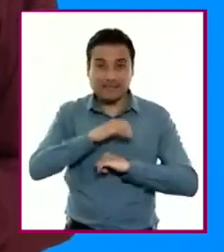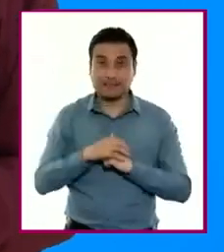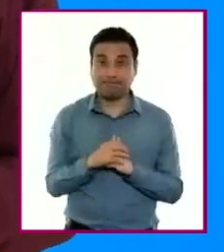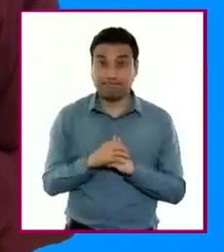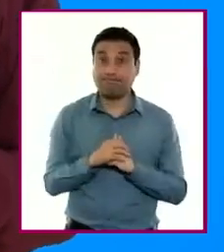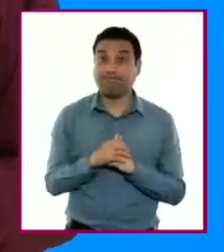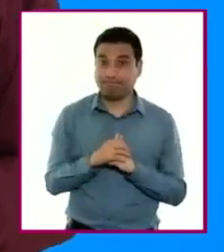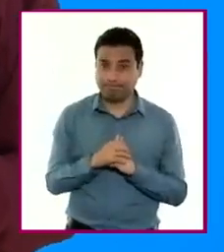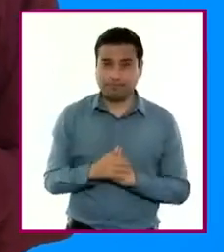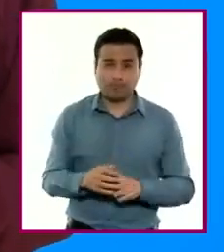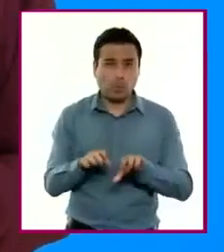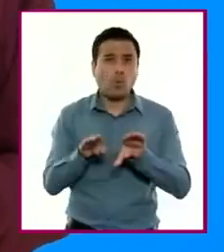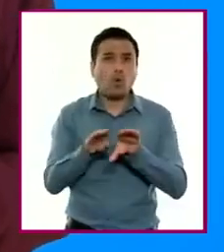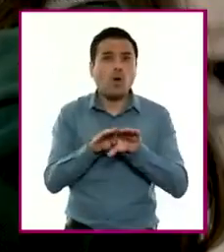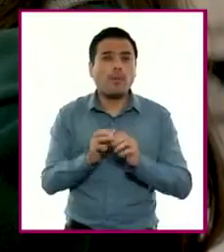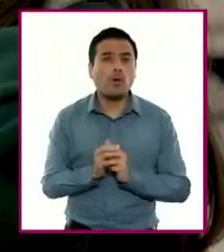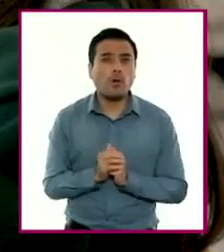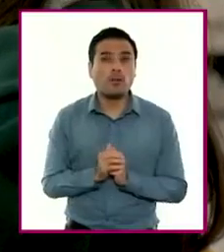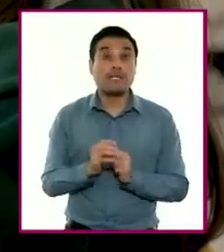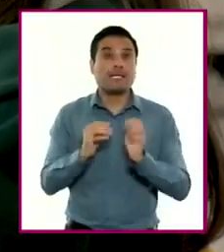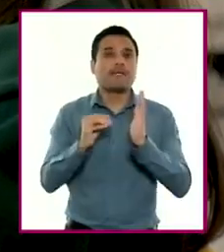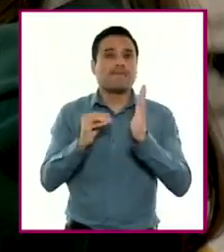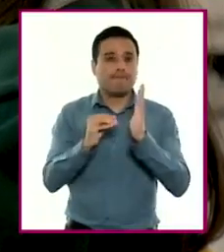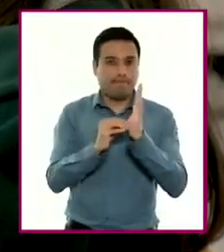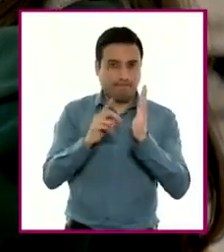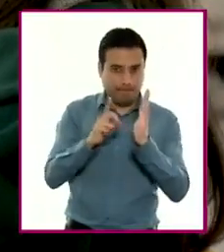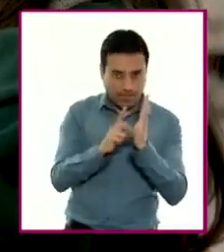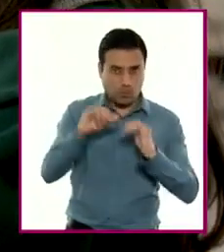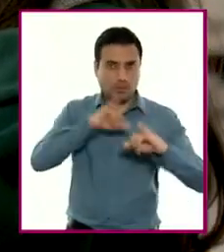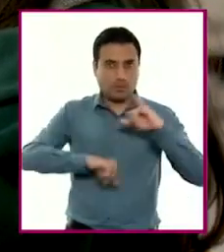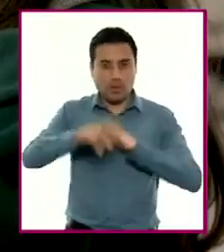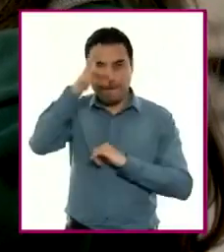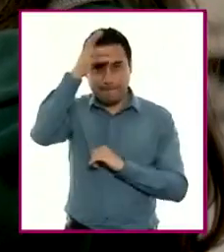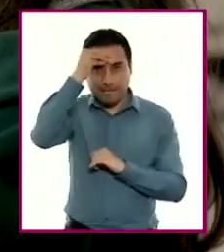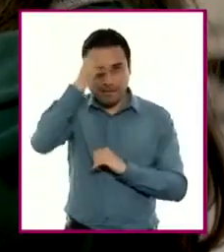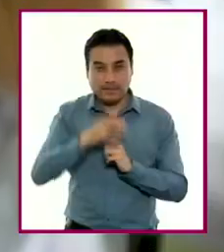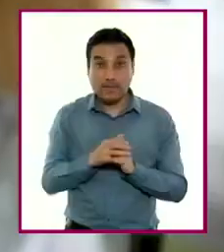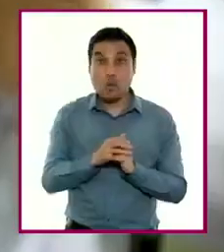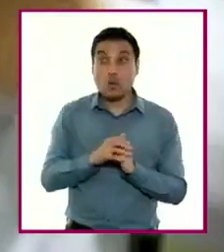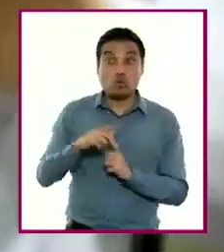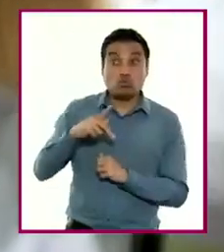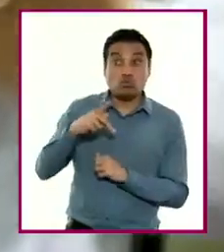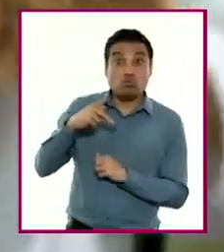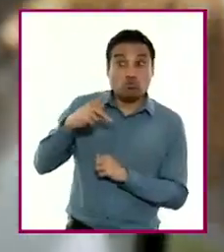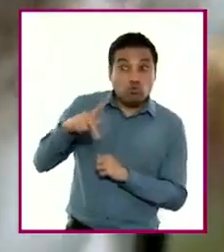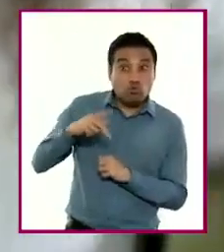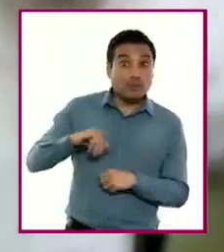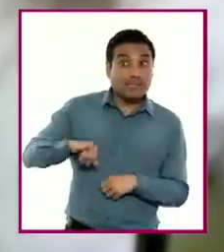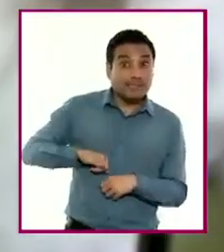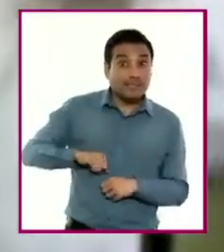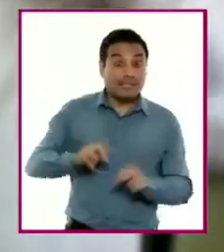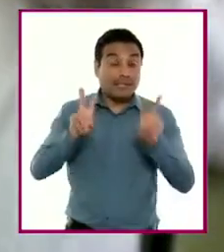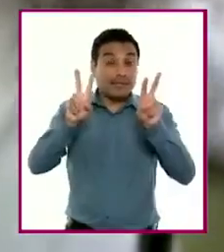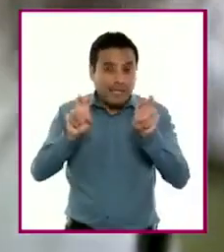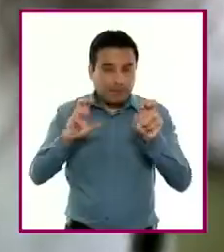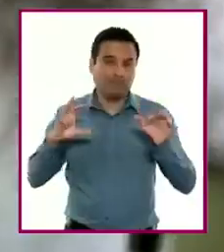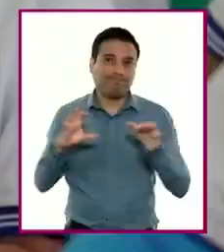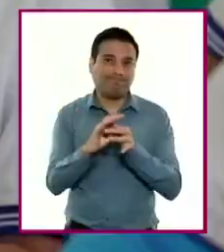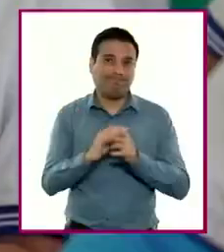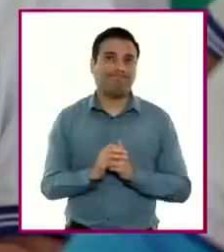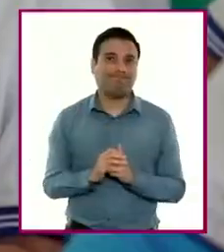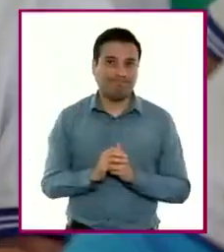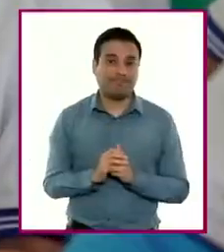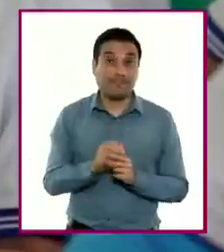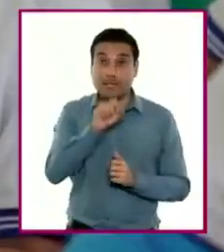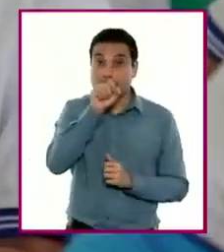características del conocimiento científico, lo presente vinculado a las propias preguntas de niñas, niños y adolescentes,